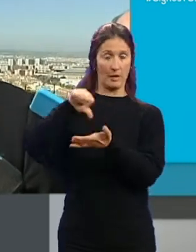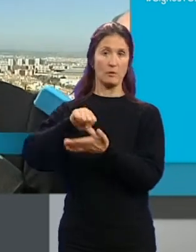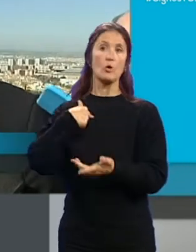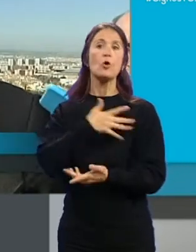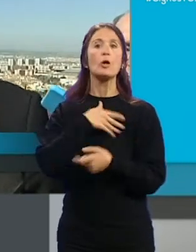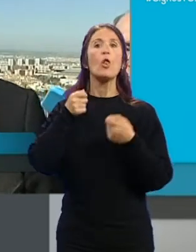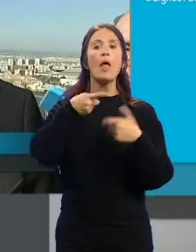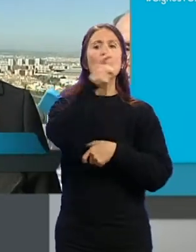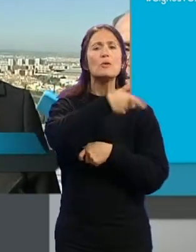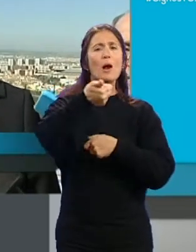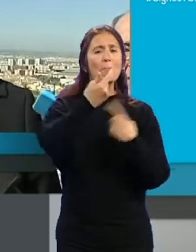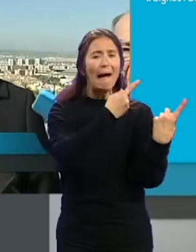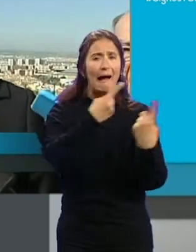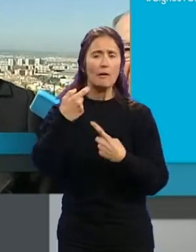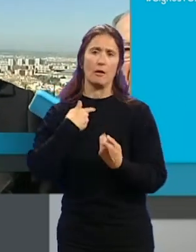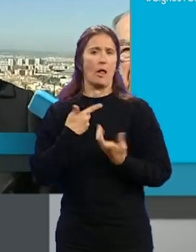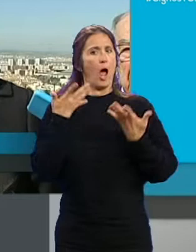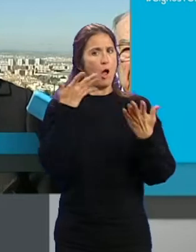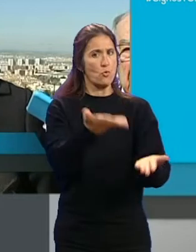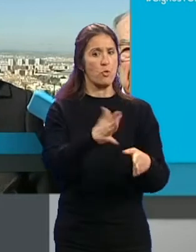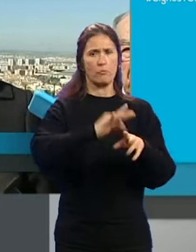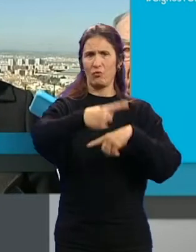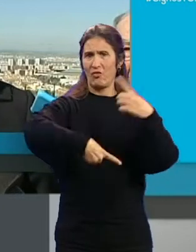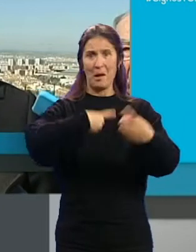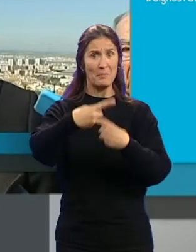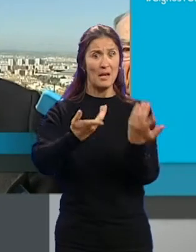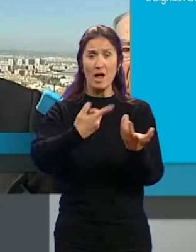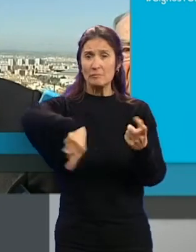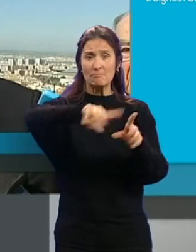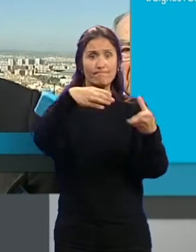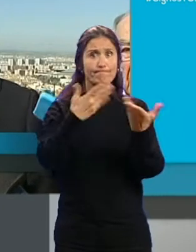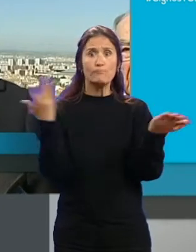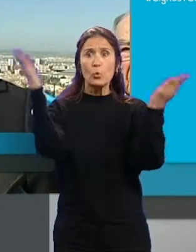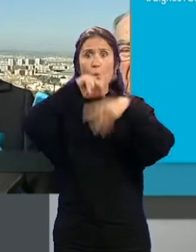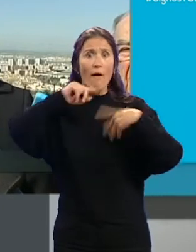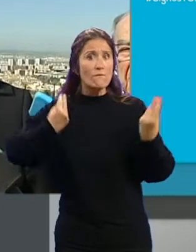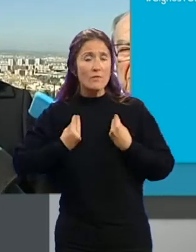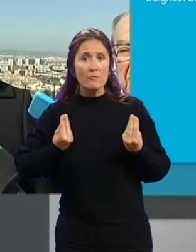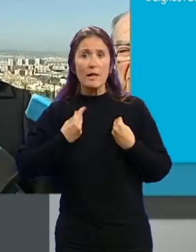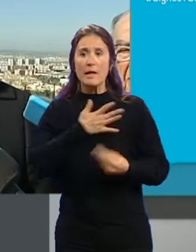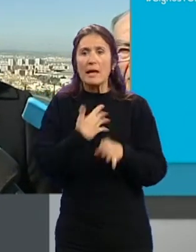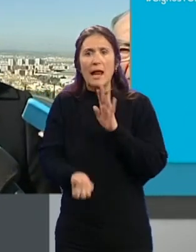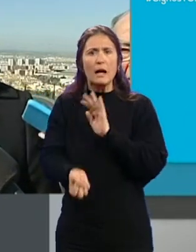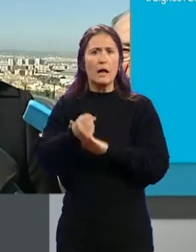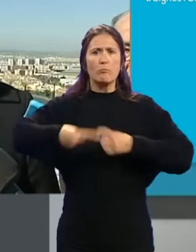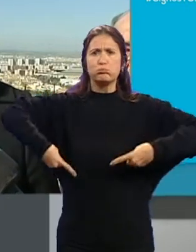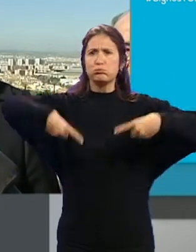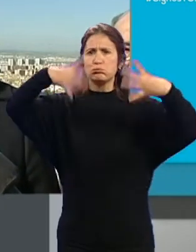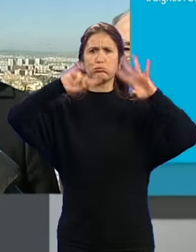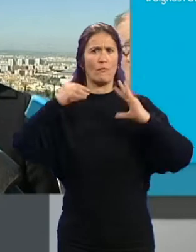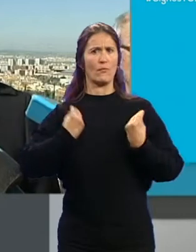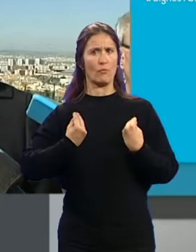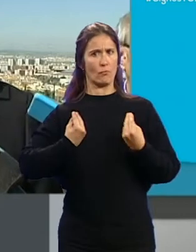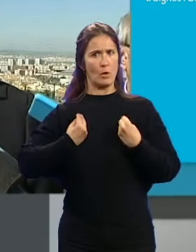más lo necesitan... ...y ahí son familias enteras que no tienen lugar de vivienda. Queremos crear un parque de vivienda importante